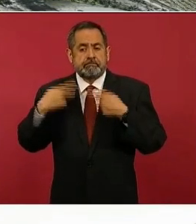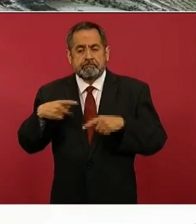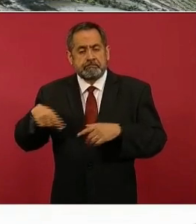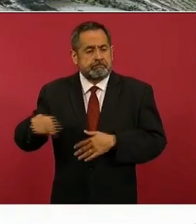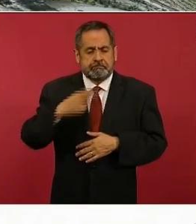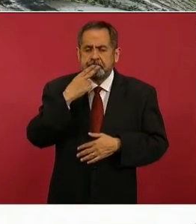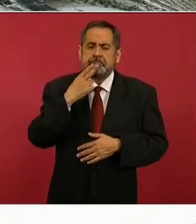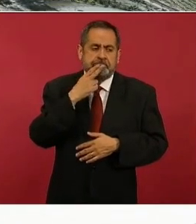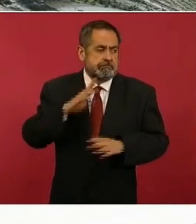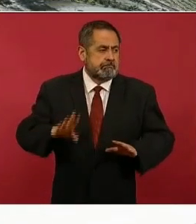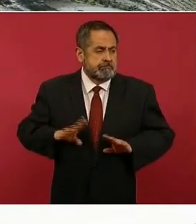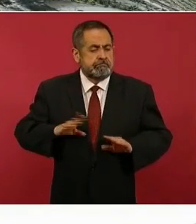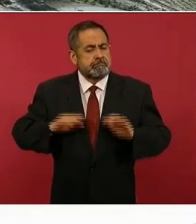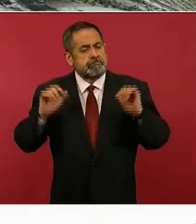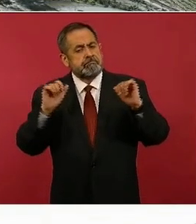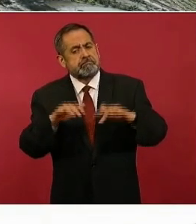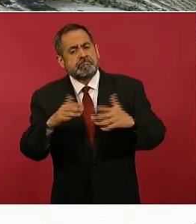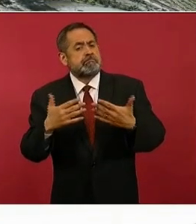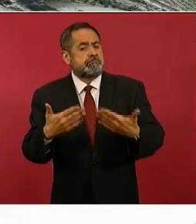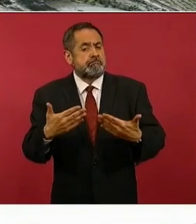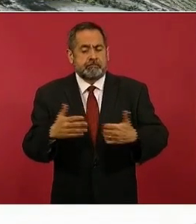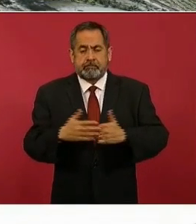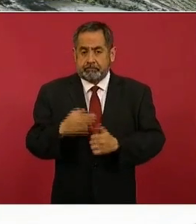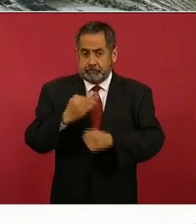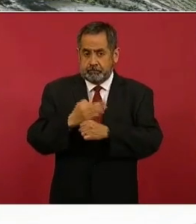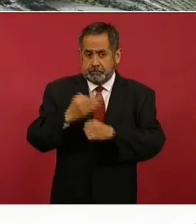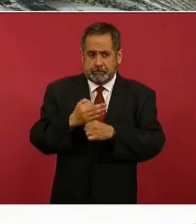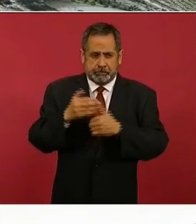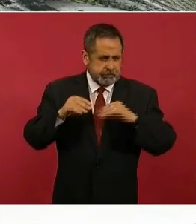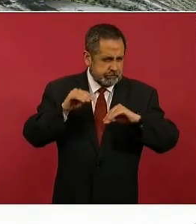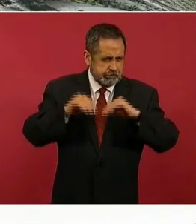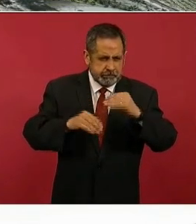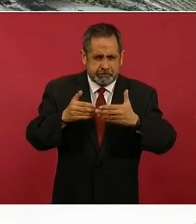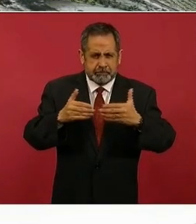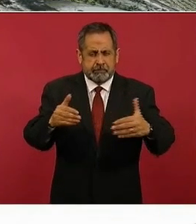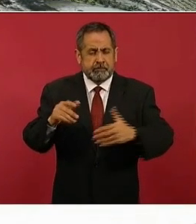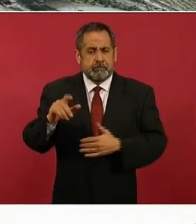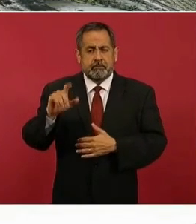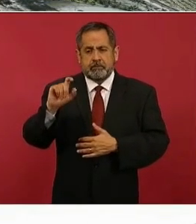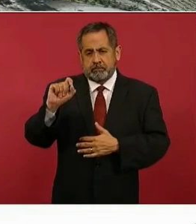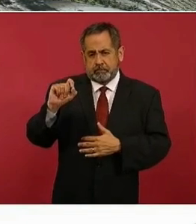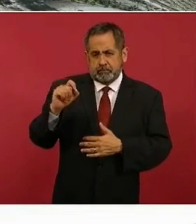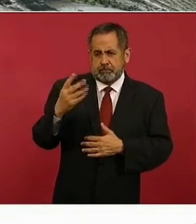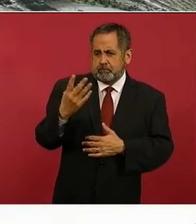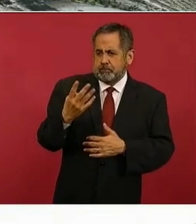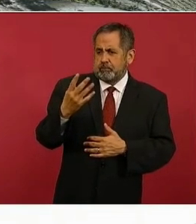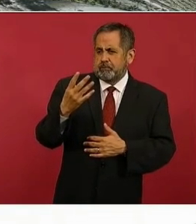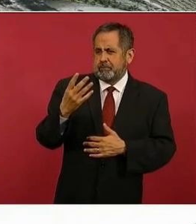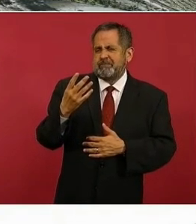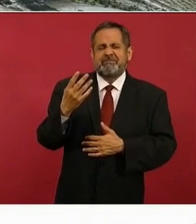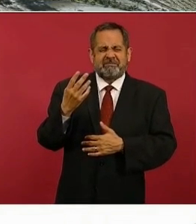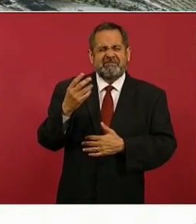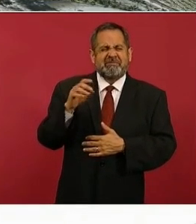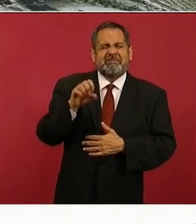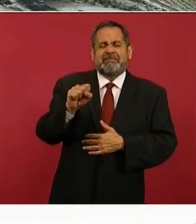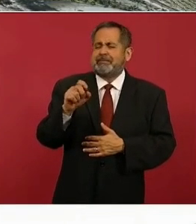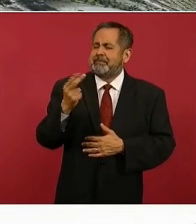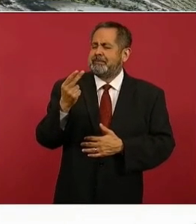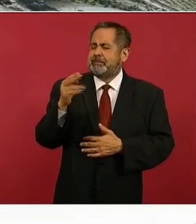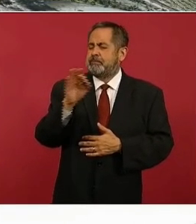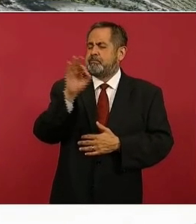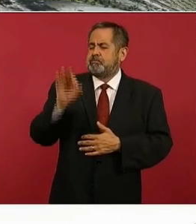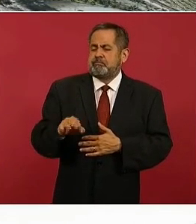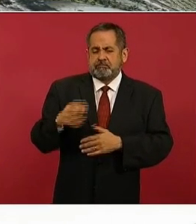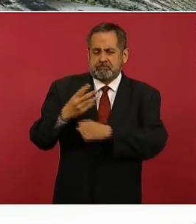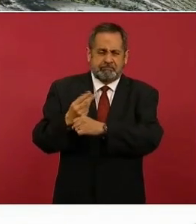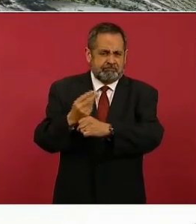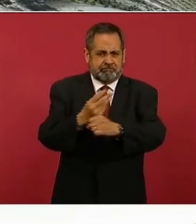directa y al momento contamos con un avance físico global de 24.23, casi 25 por ciento. Adelante.